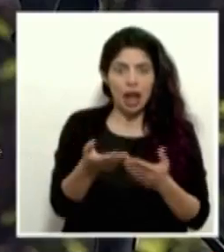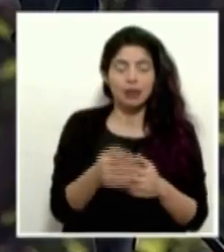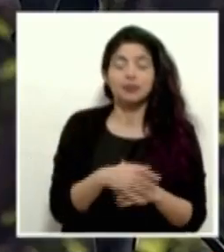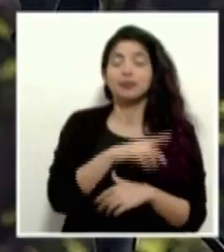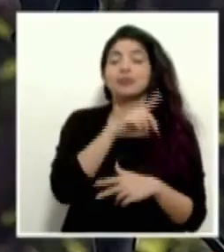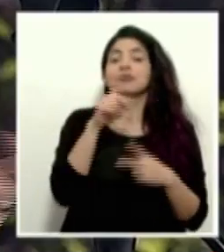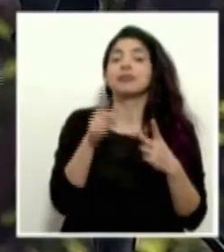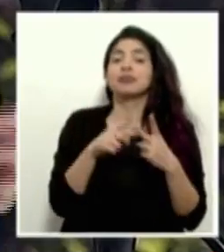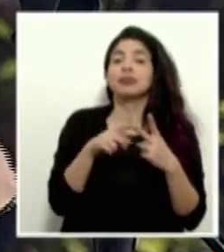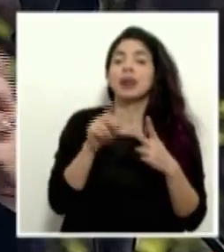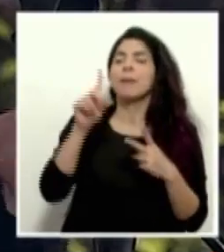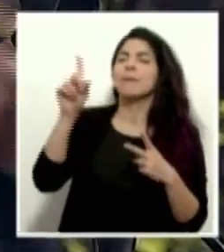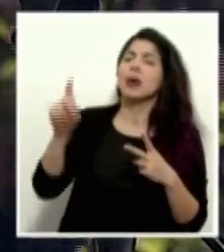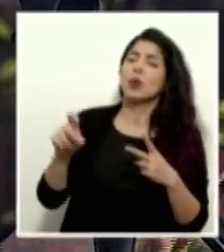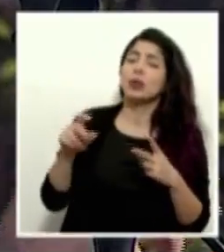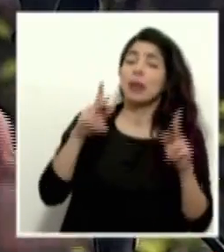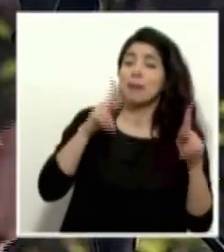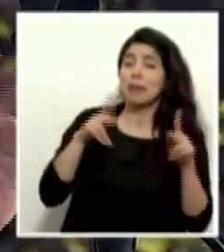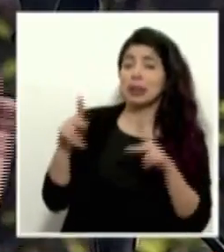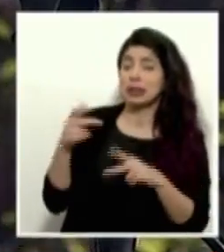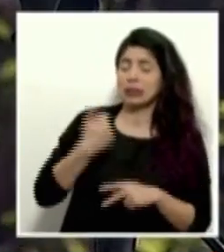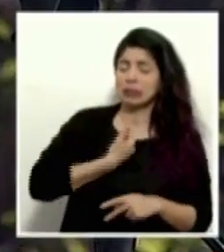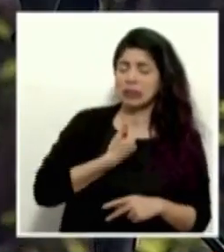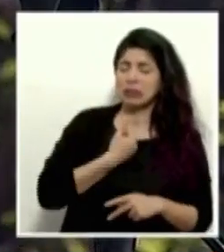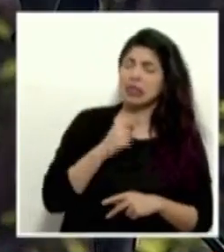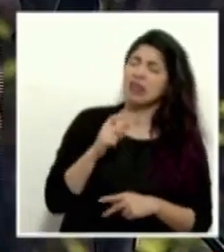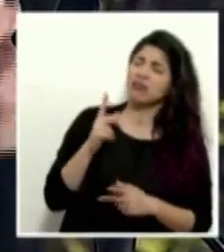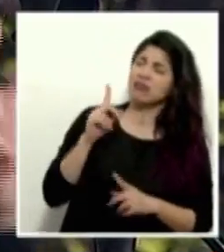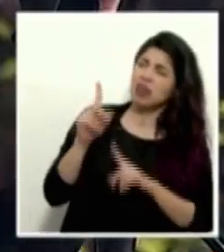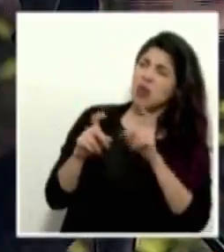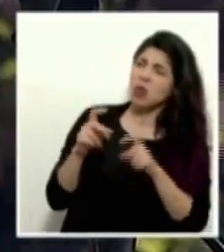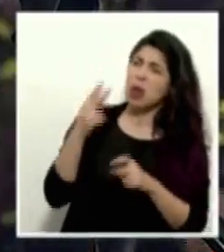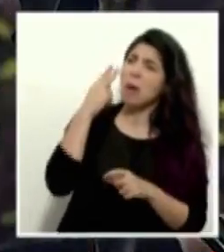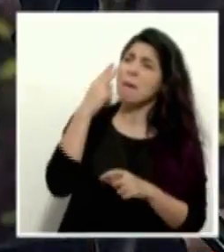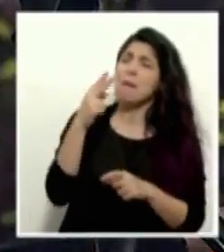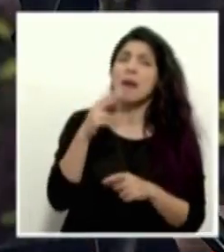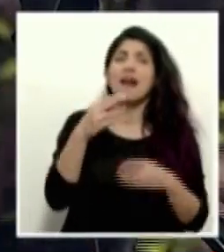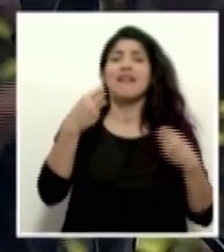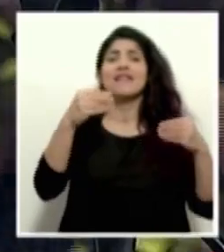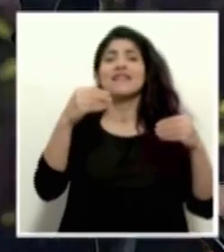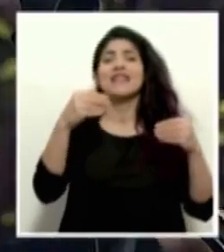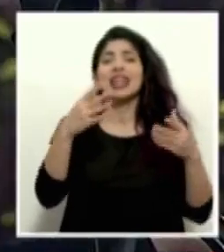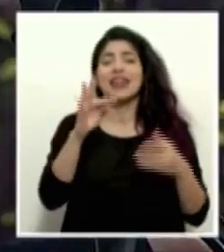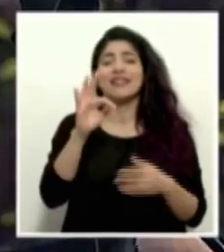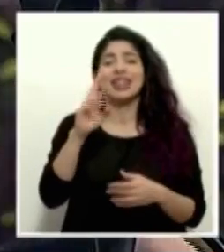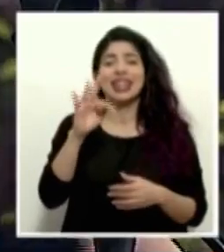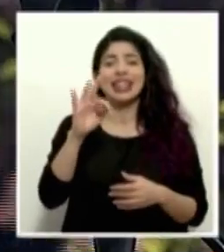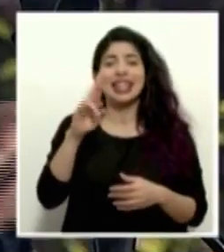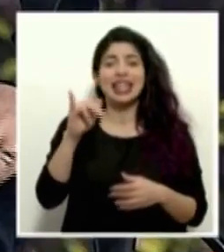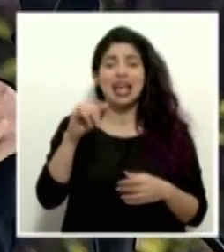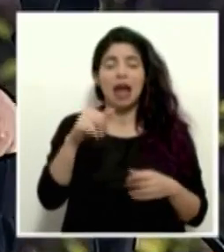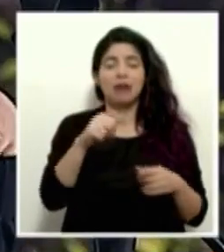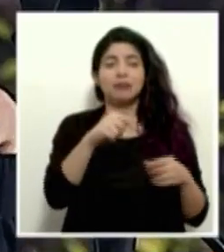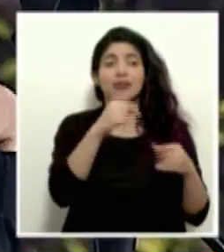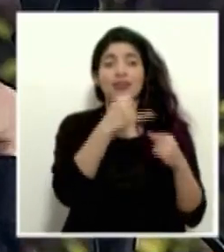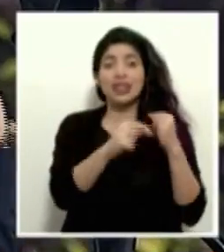la siguiente consulta tiene que ver con que la gente se pregunta, por ejemplo, ¿ve aglomeraciones en ferreterías los fines de semana